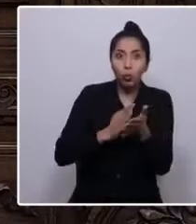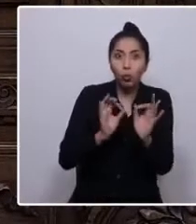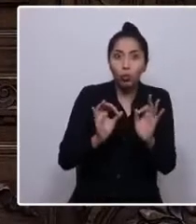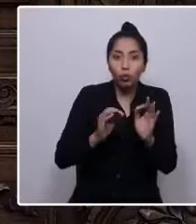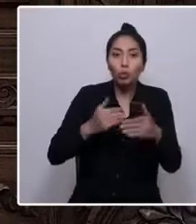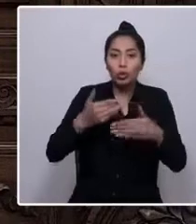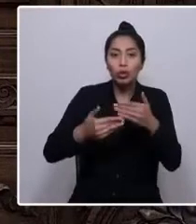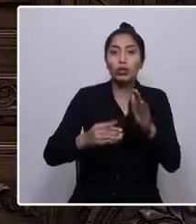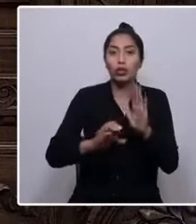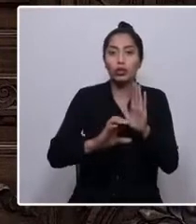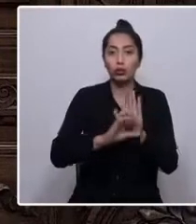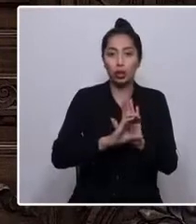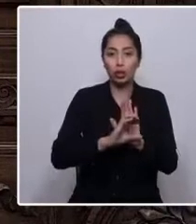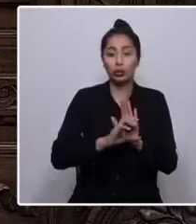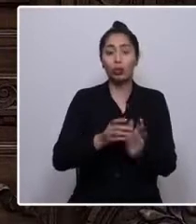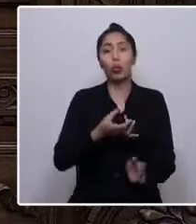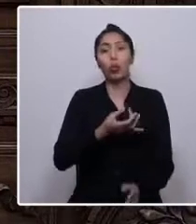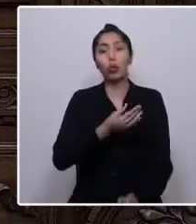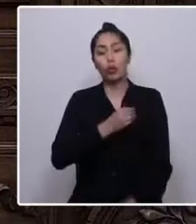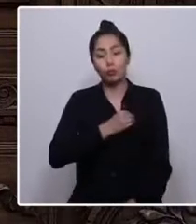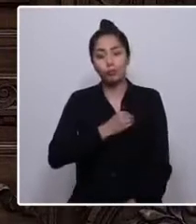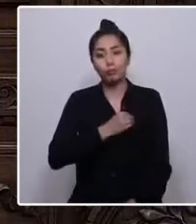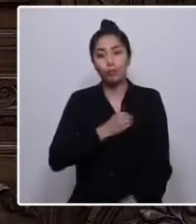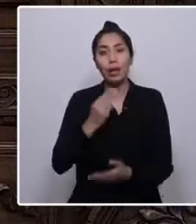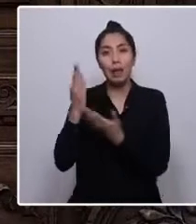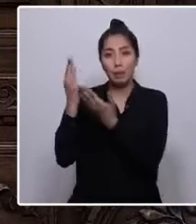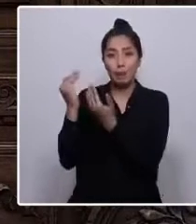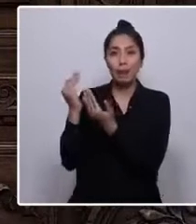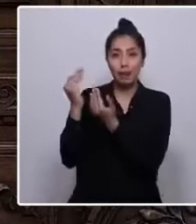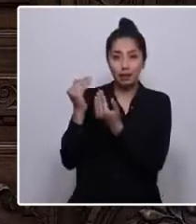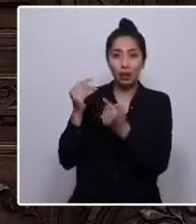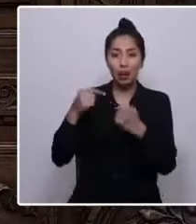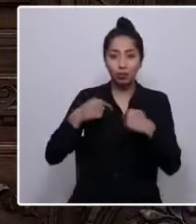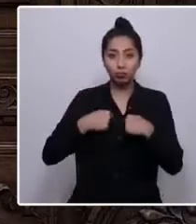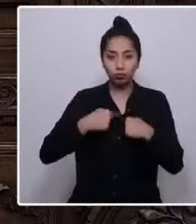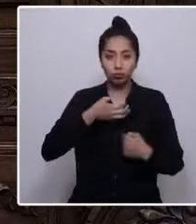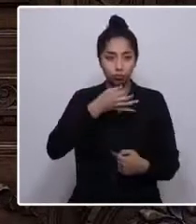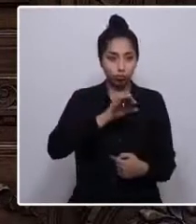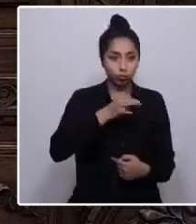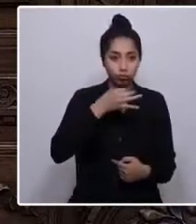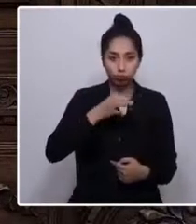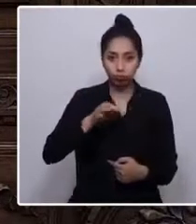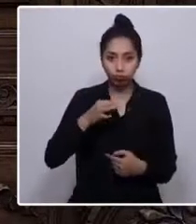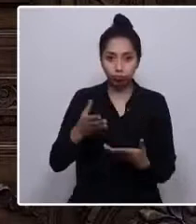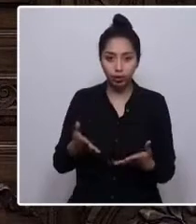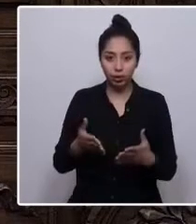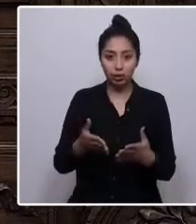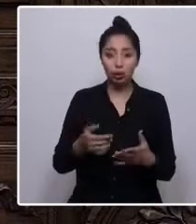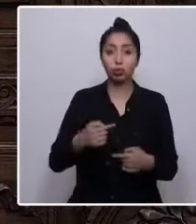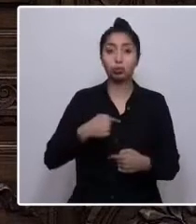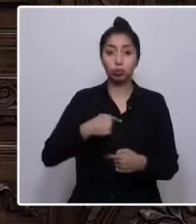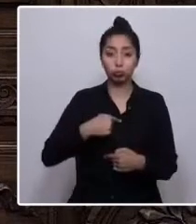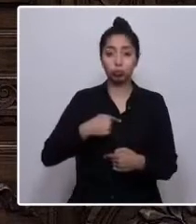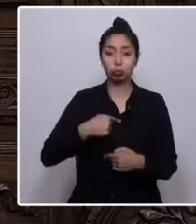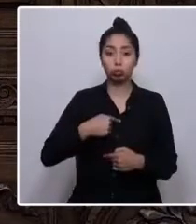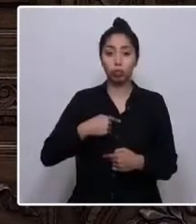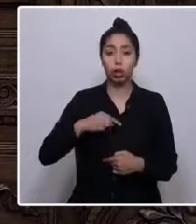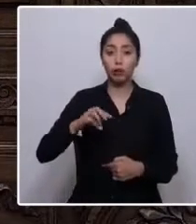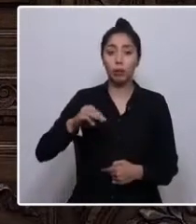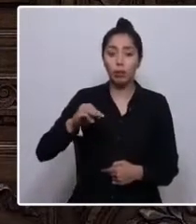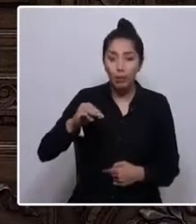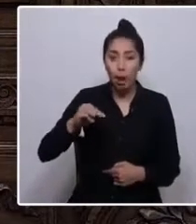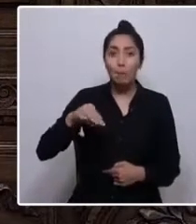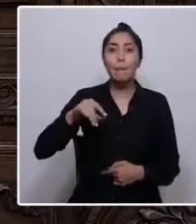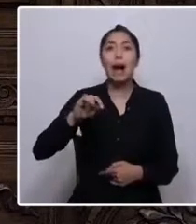con dolor y mucha esperanza, hoy doy mi discurso de apertura. Les habla Elsa Labraña, mamá, abuela, trabajadora social,